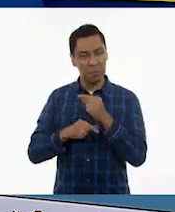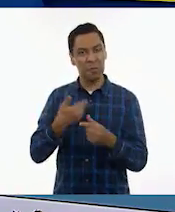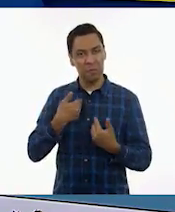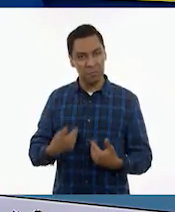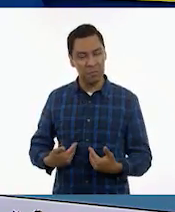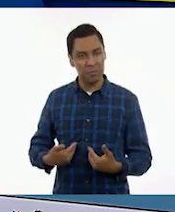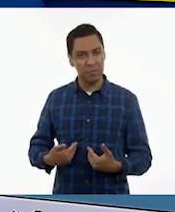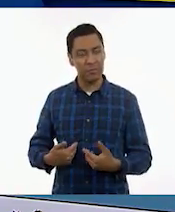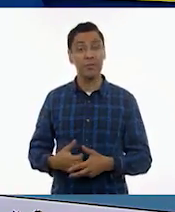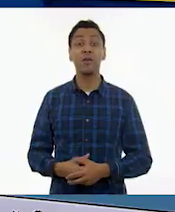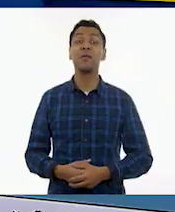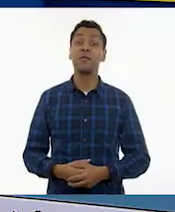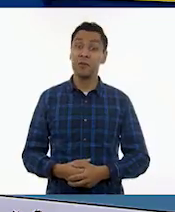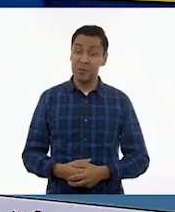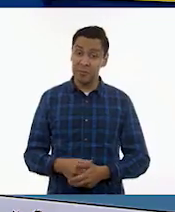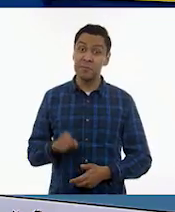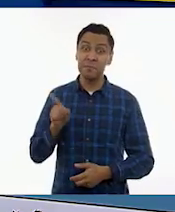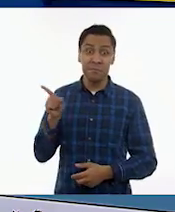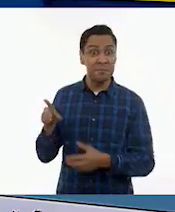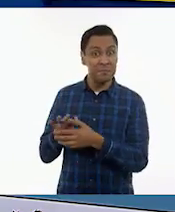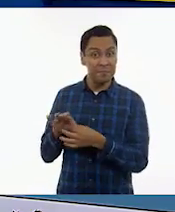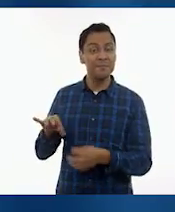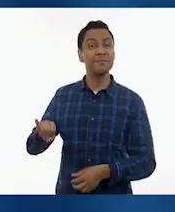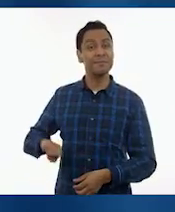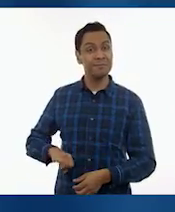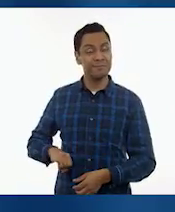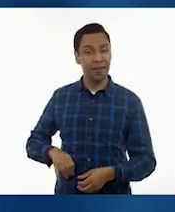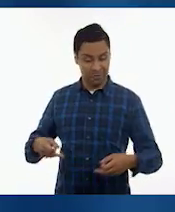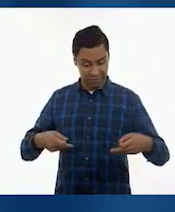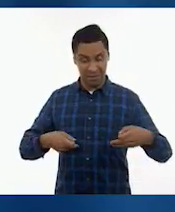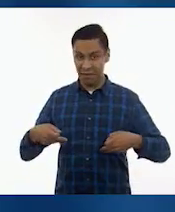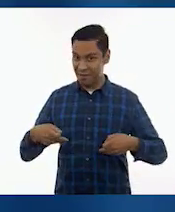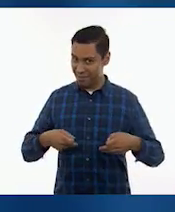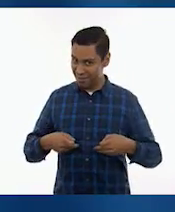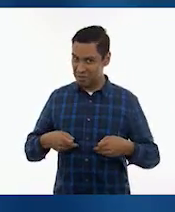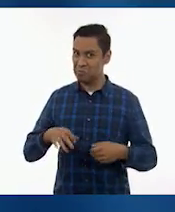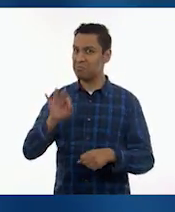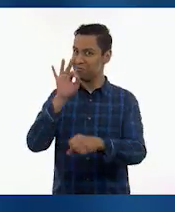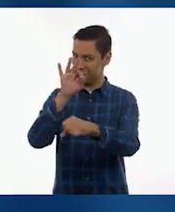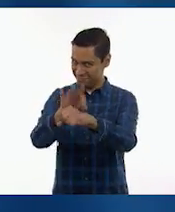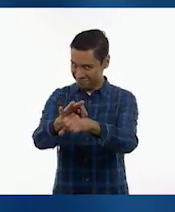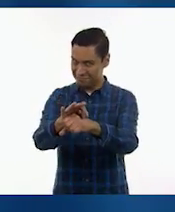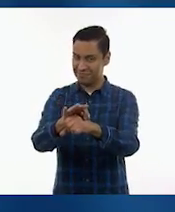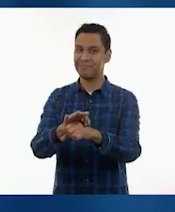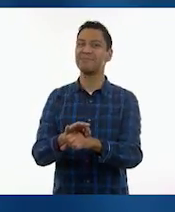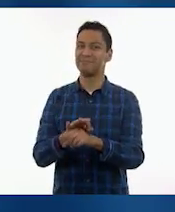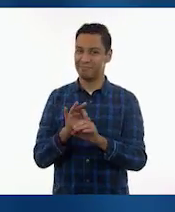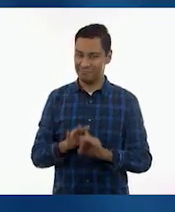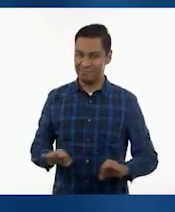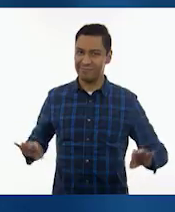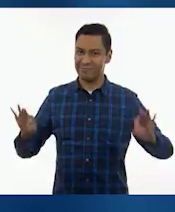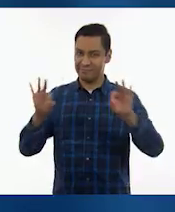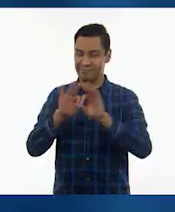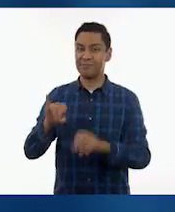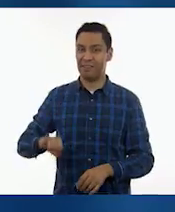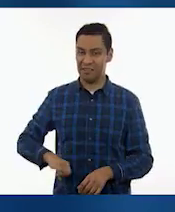¡Qué interesante! Sí, todo lo que deja el teatro uno, ¿no? Tiende por pasar por alto este tipo de situaciones, pero es muy